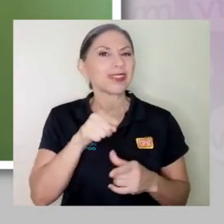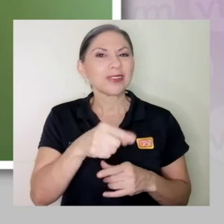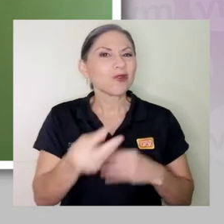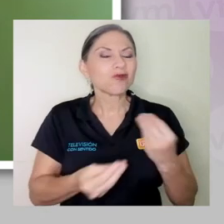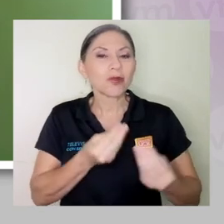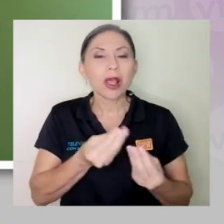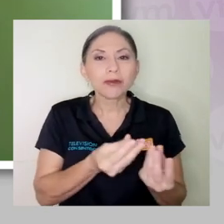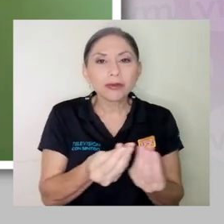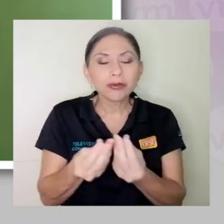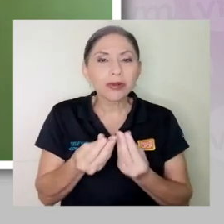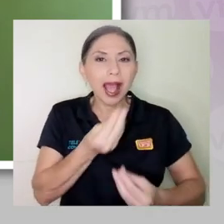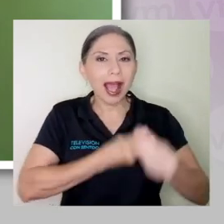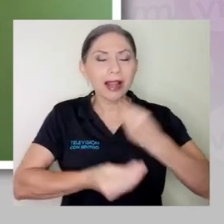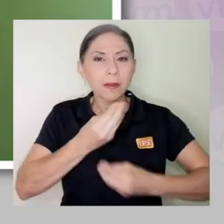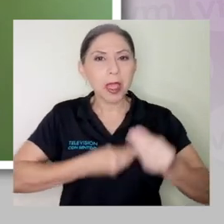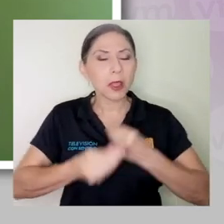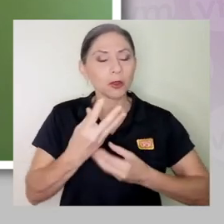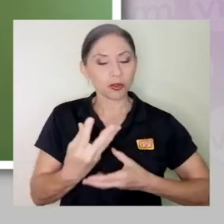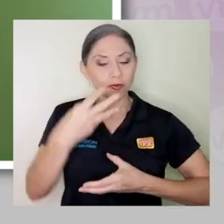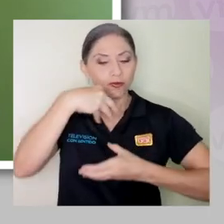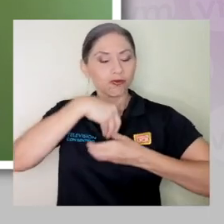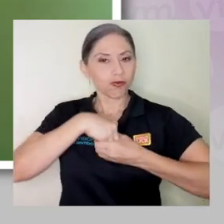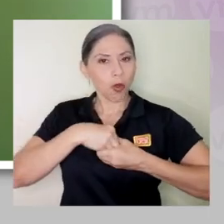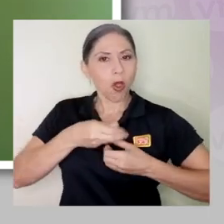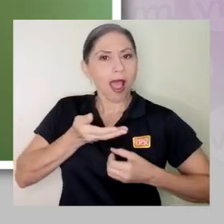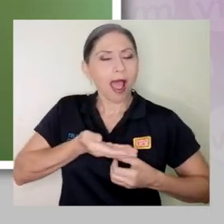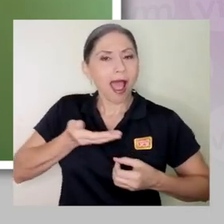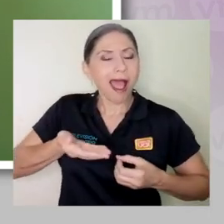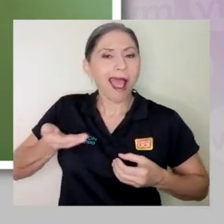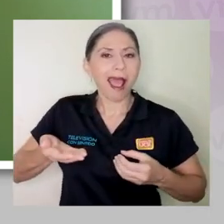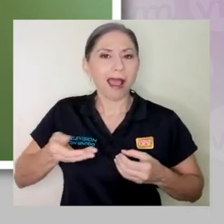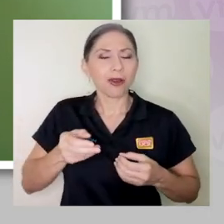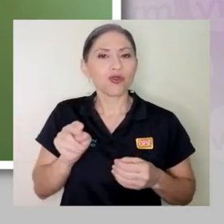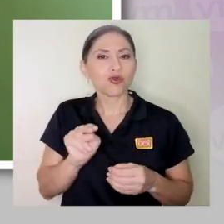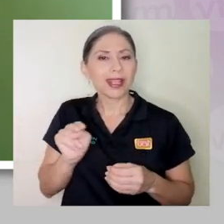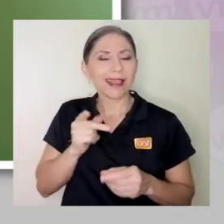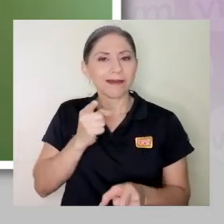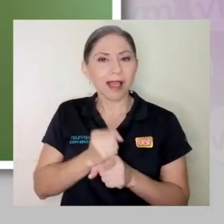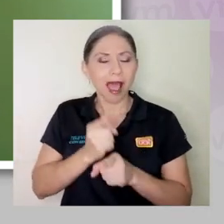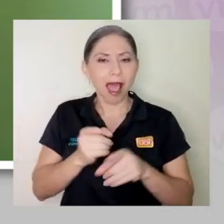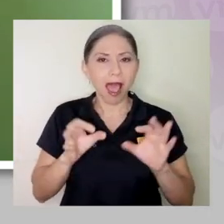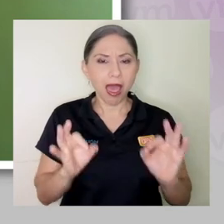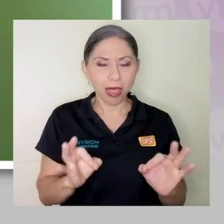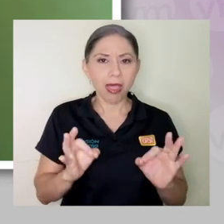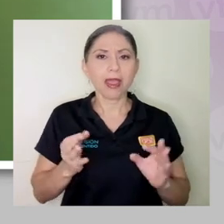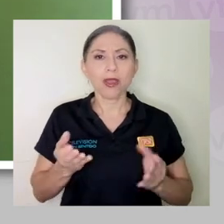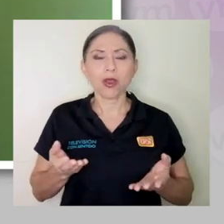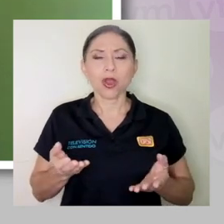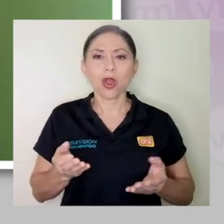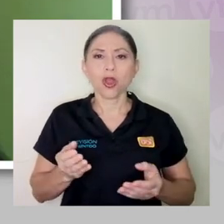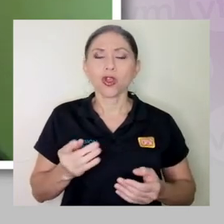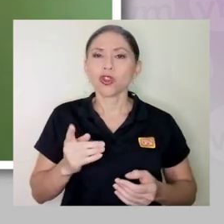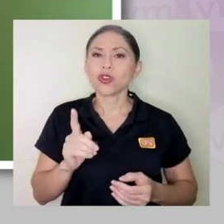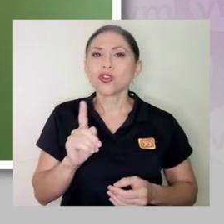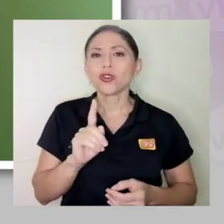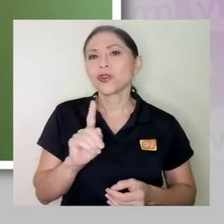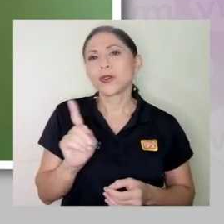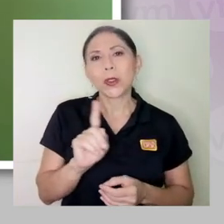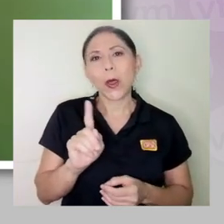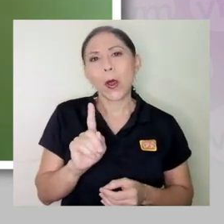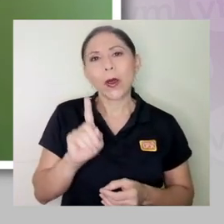Entonces son alimentos que proveen una cantidad de nutrientes adecuada, que contribuyen, no